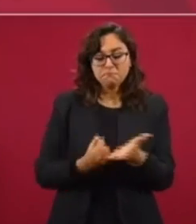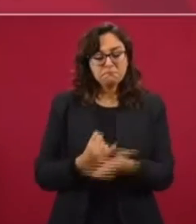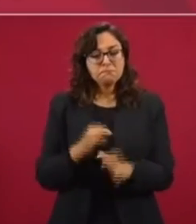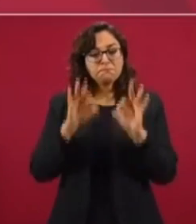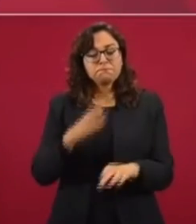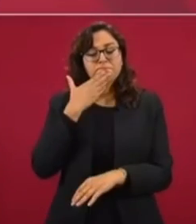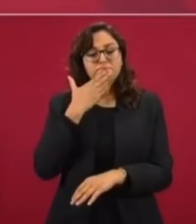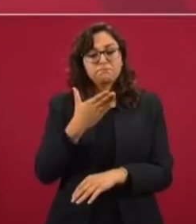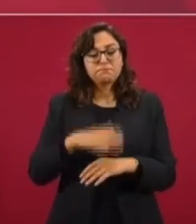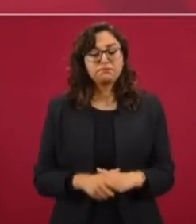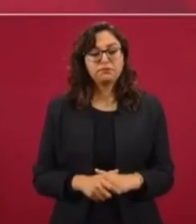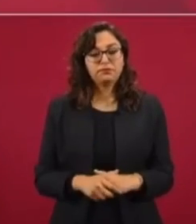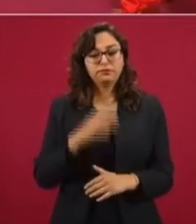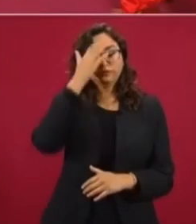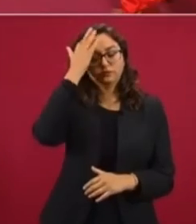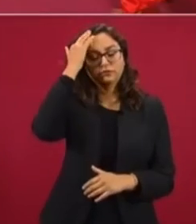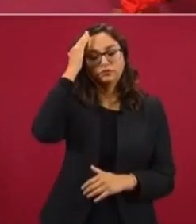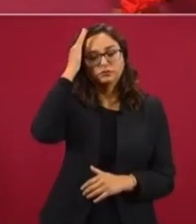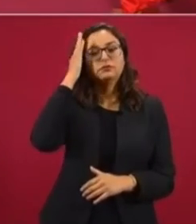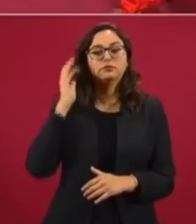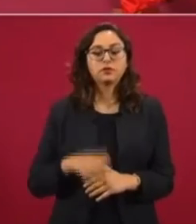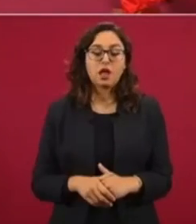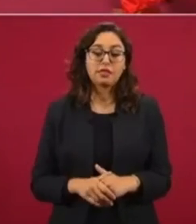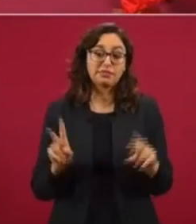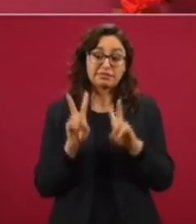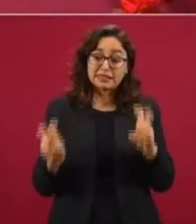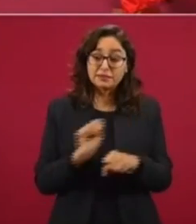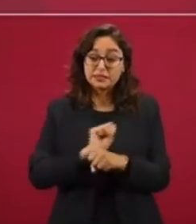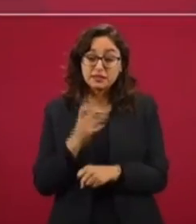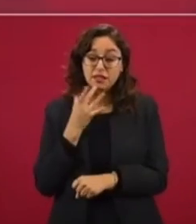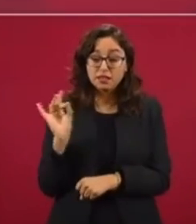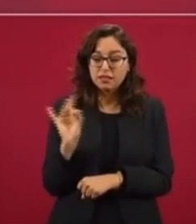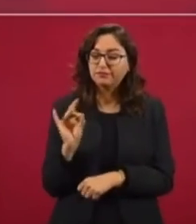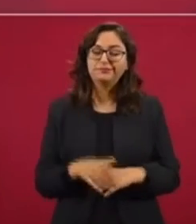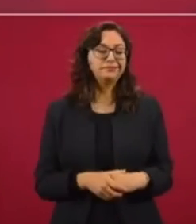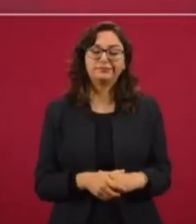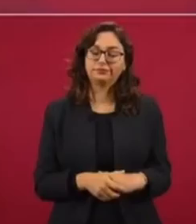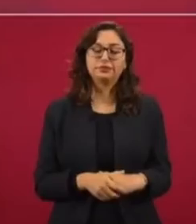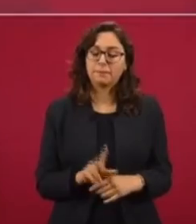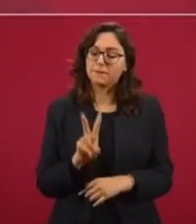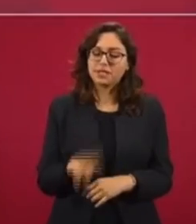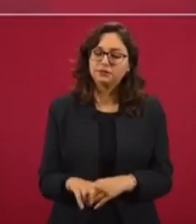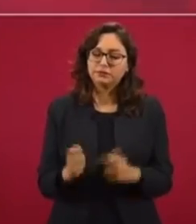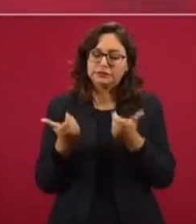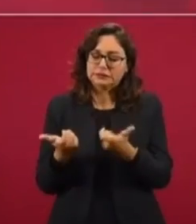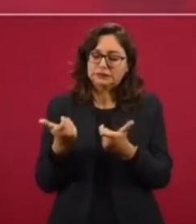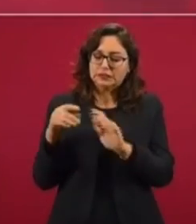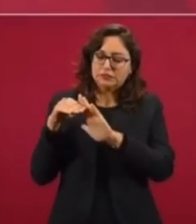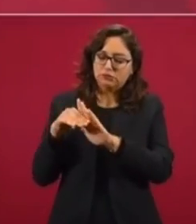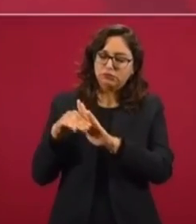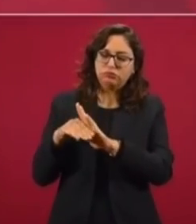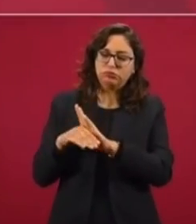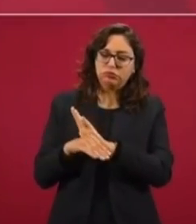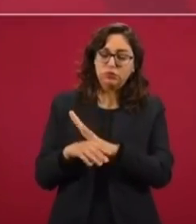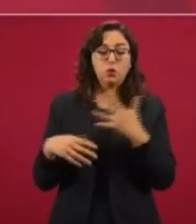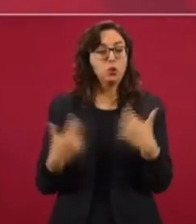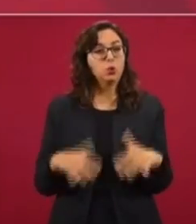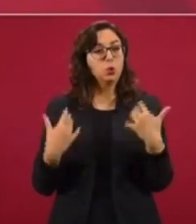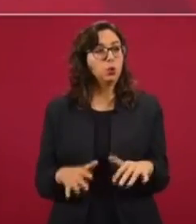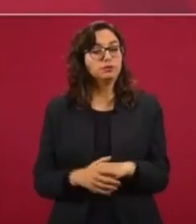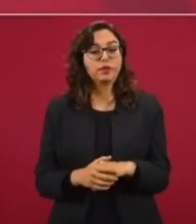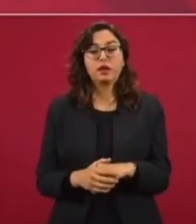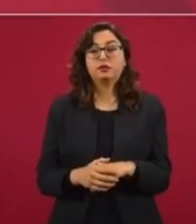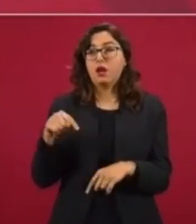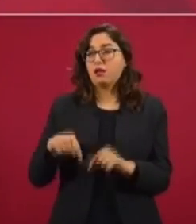No es un asunto sencillo. Es una crisis económica que no se veía, pues, en el caso de México,